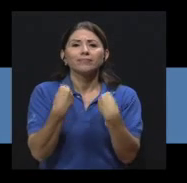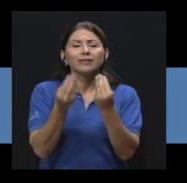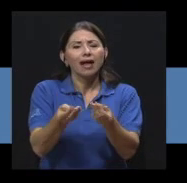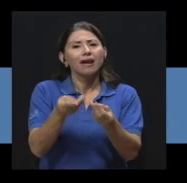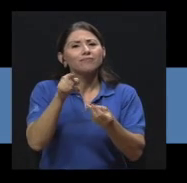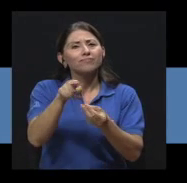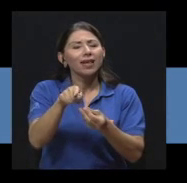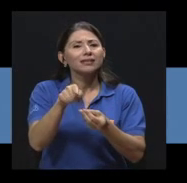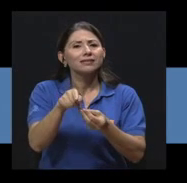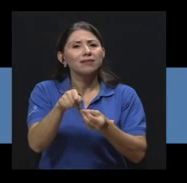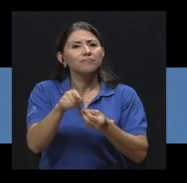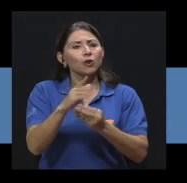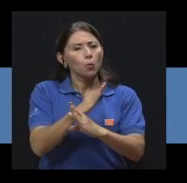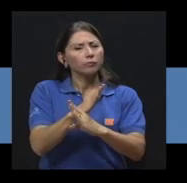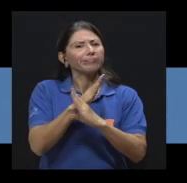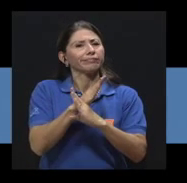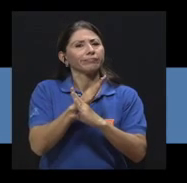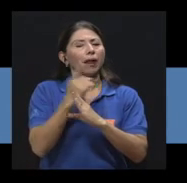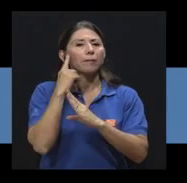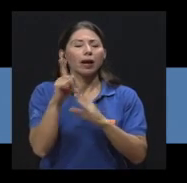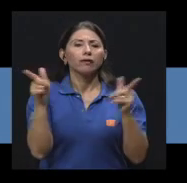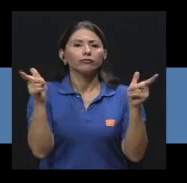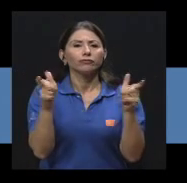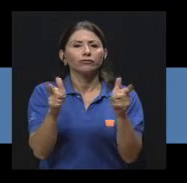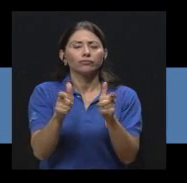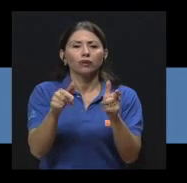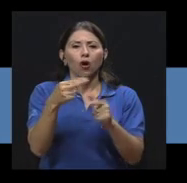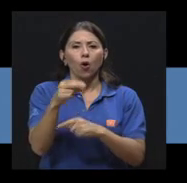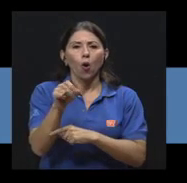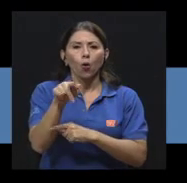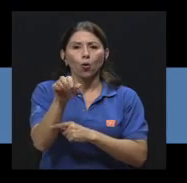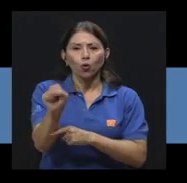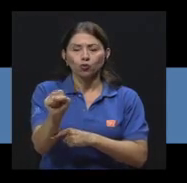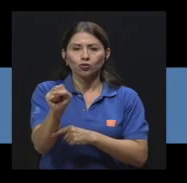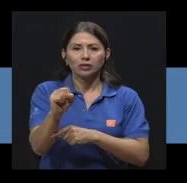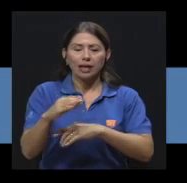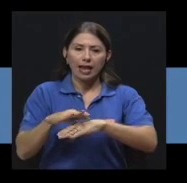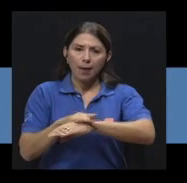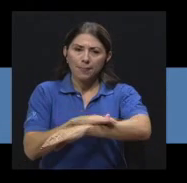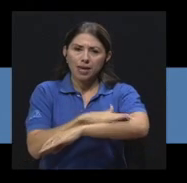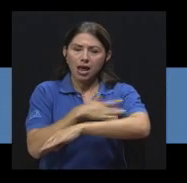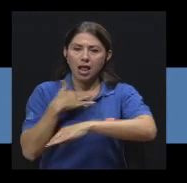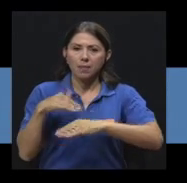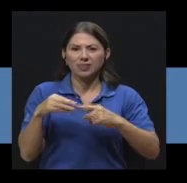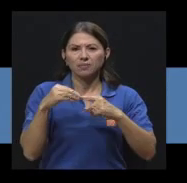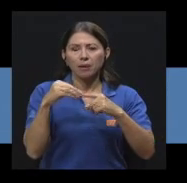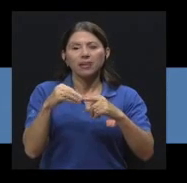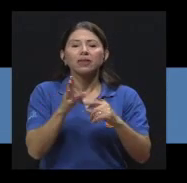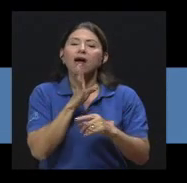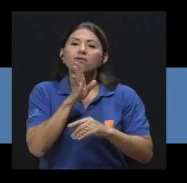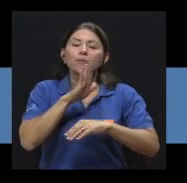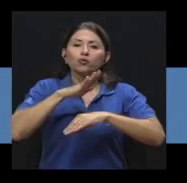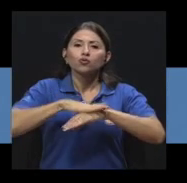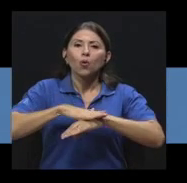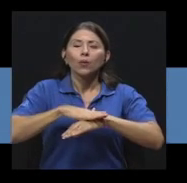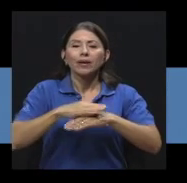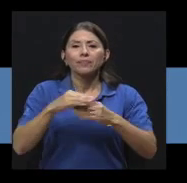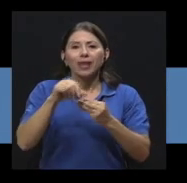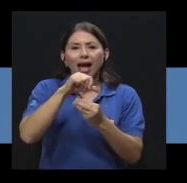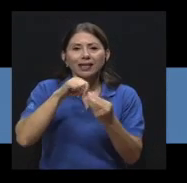efecto antipúngico o de reducción de la producción de hongos en piel principalmente. Hablamos del